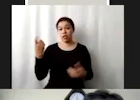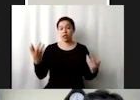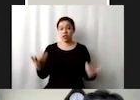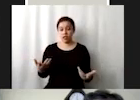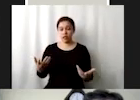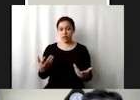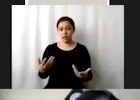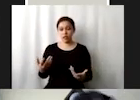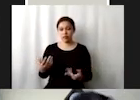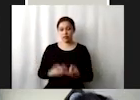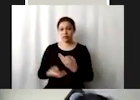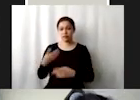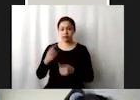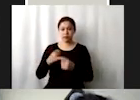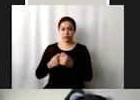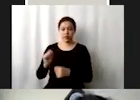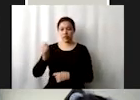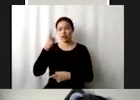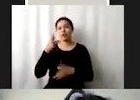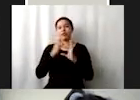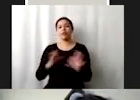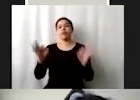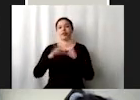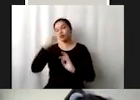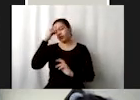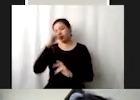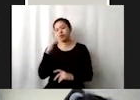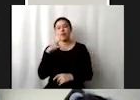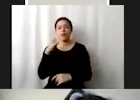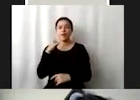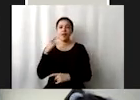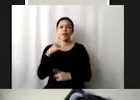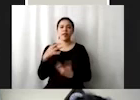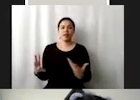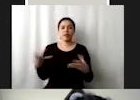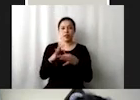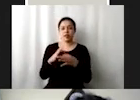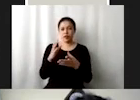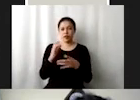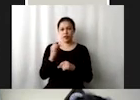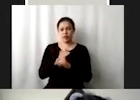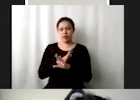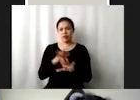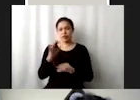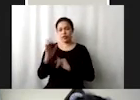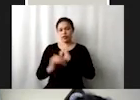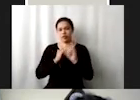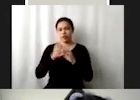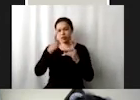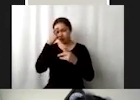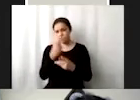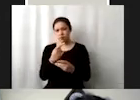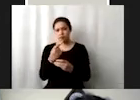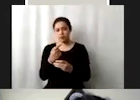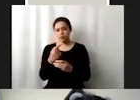ciberactivismo son claves fundamentales para intentar construir esa sociedad global esa ciudadanía activa que alcance y que cumpla en el